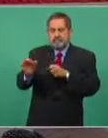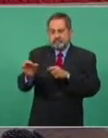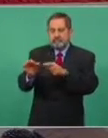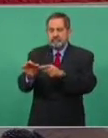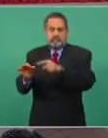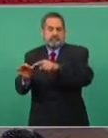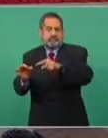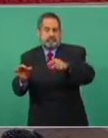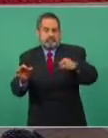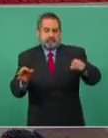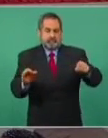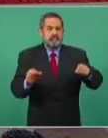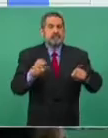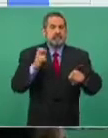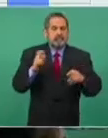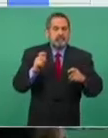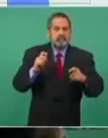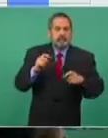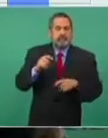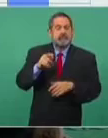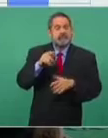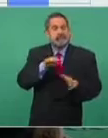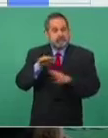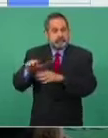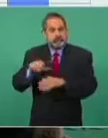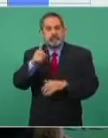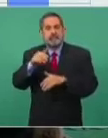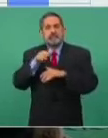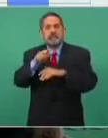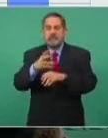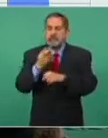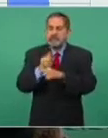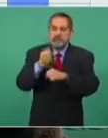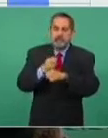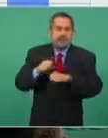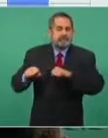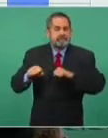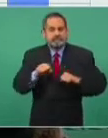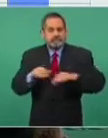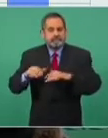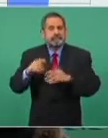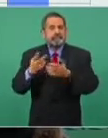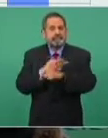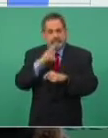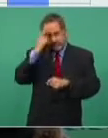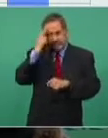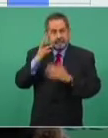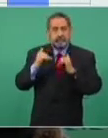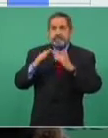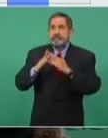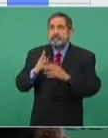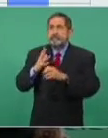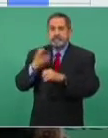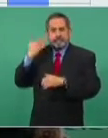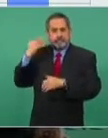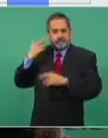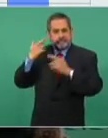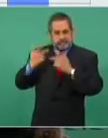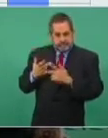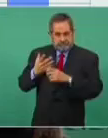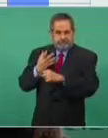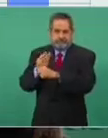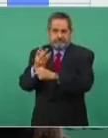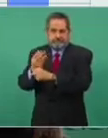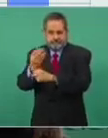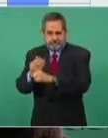Este es el programa de reconstrucción de los sismos, las acciones de vivienda. Ya terminamos,